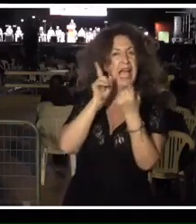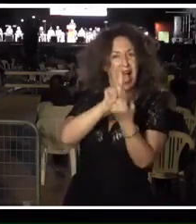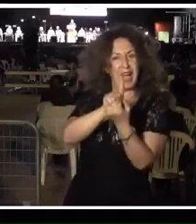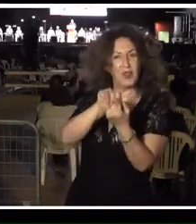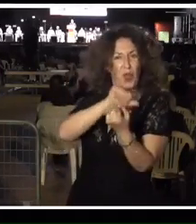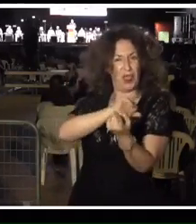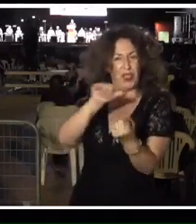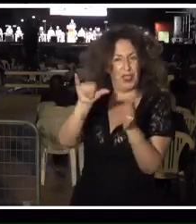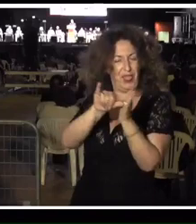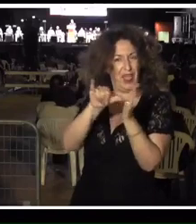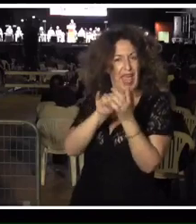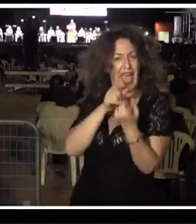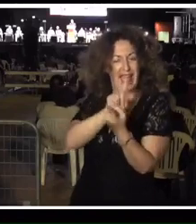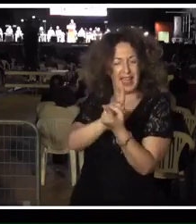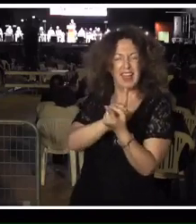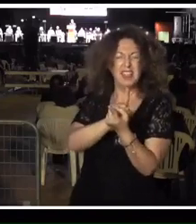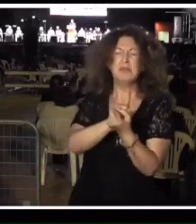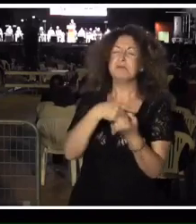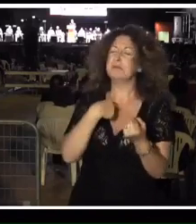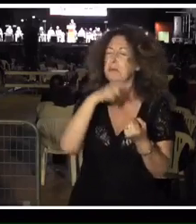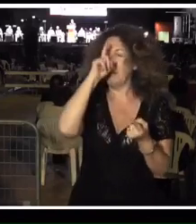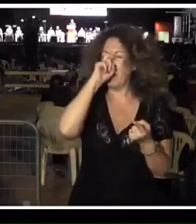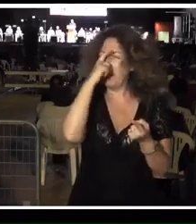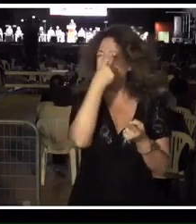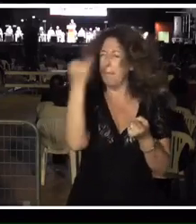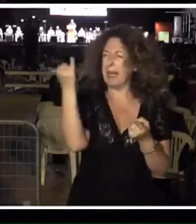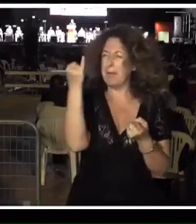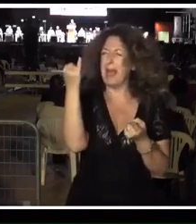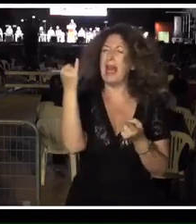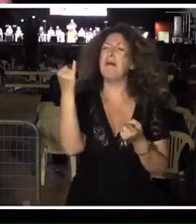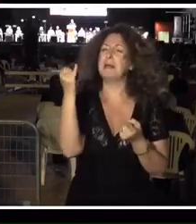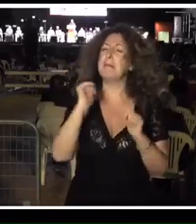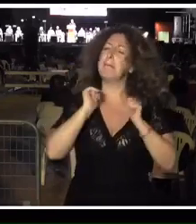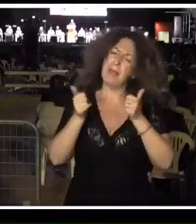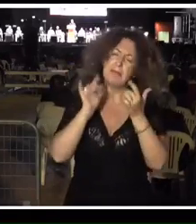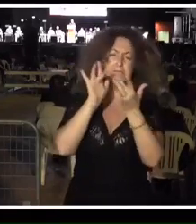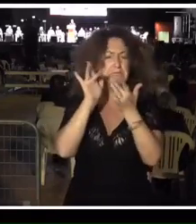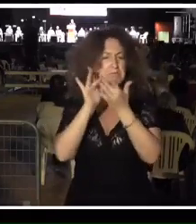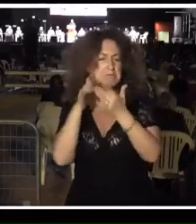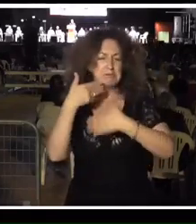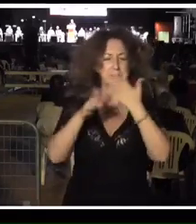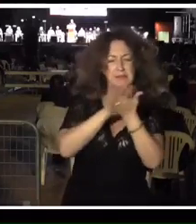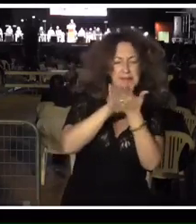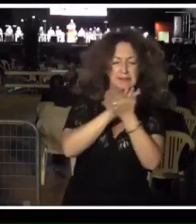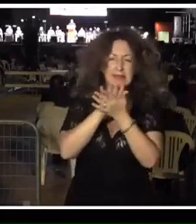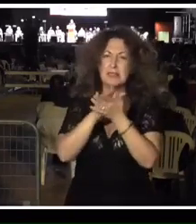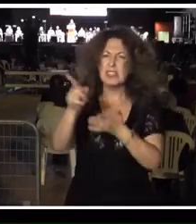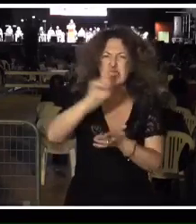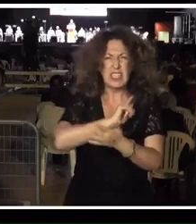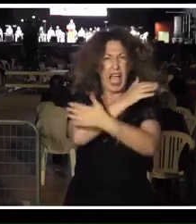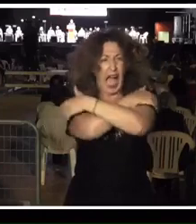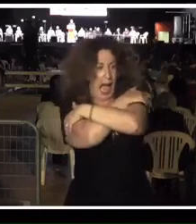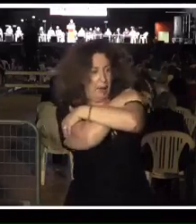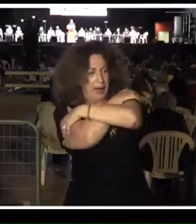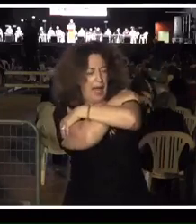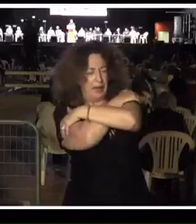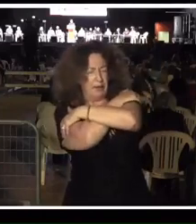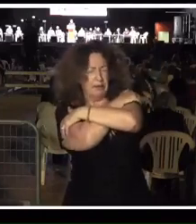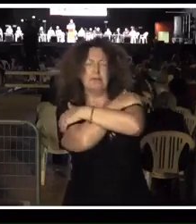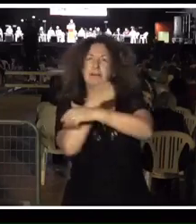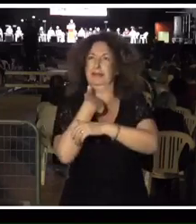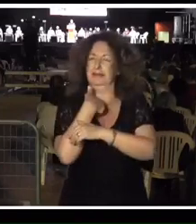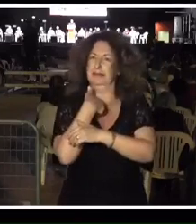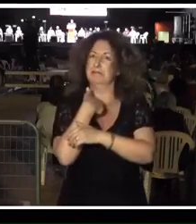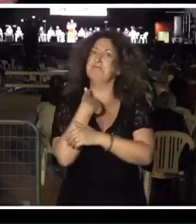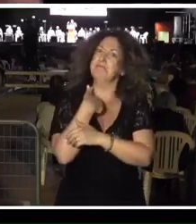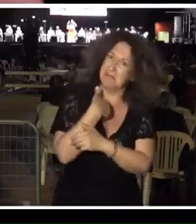y de hecho la primera vez que pude conocerle con un poquito más de tranquilidad, de sosiego, me dio un abrazo. Y a mí eso me llamó mucho